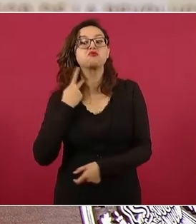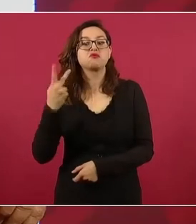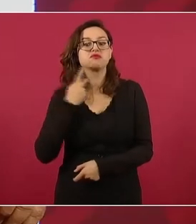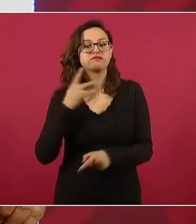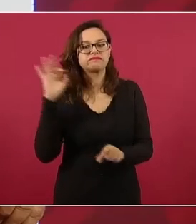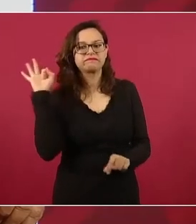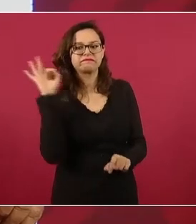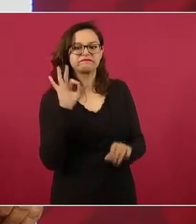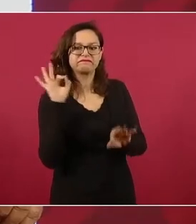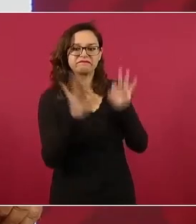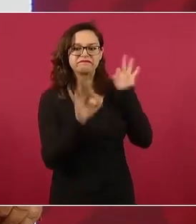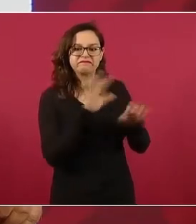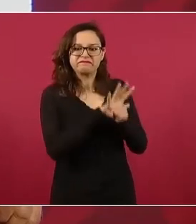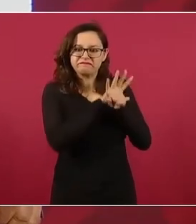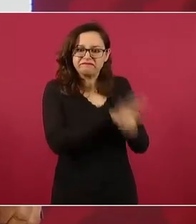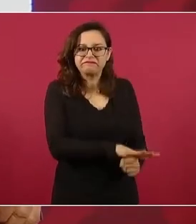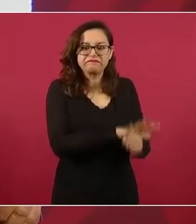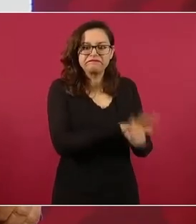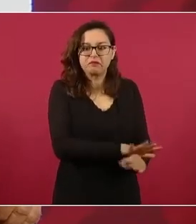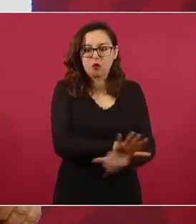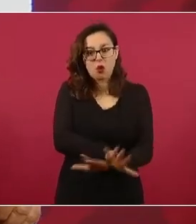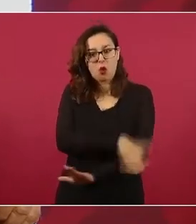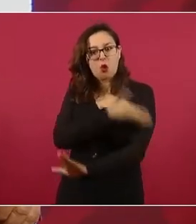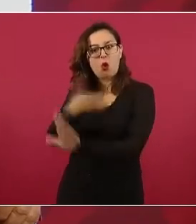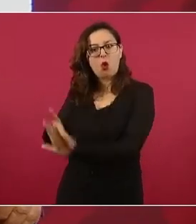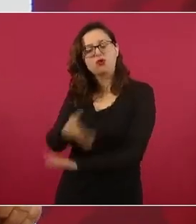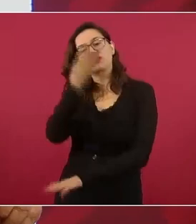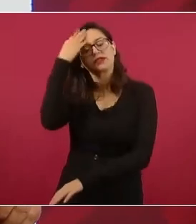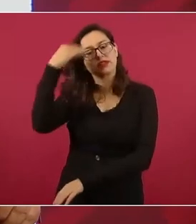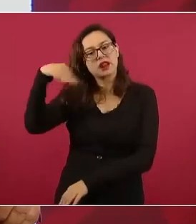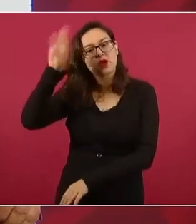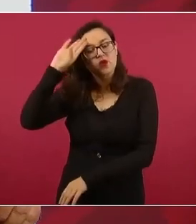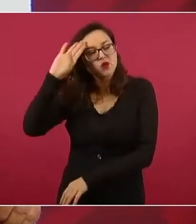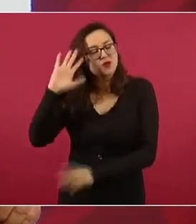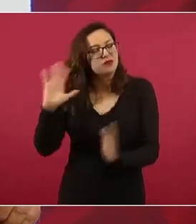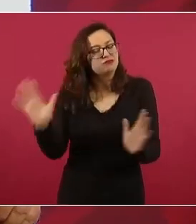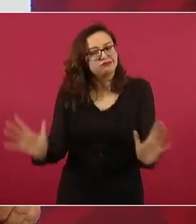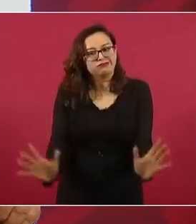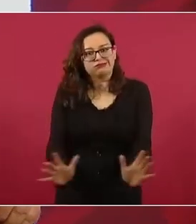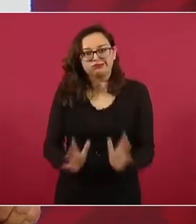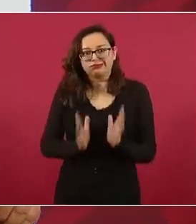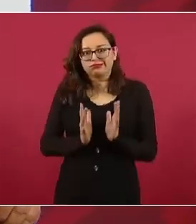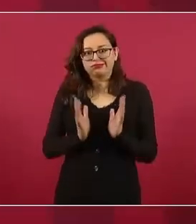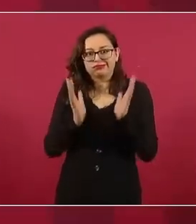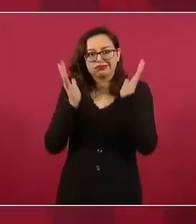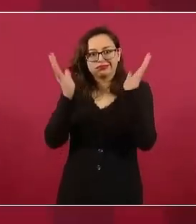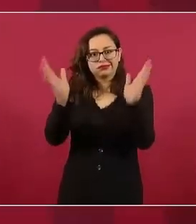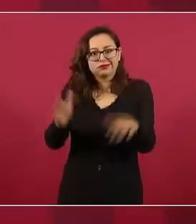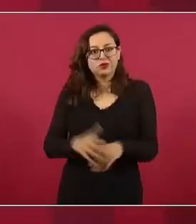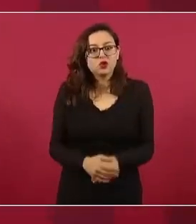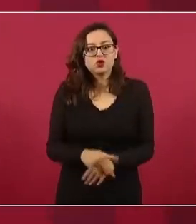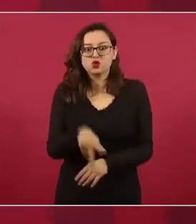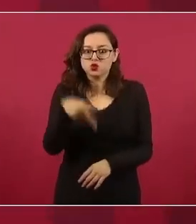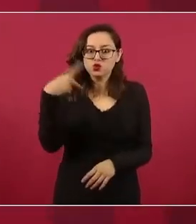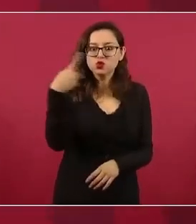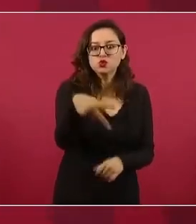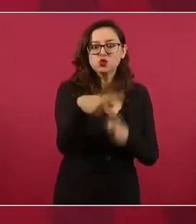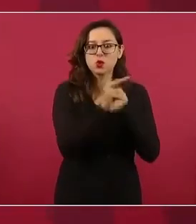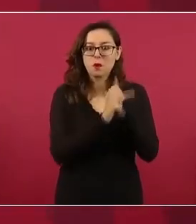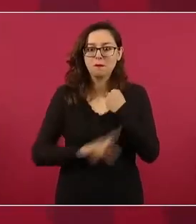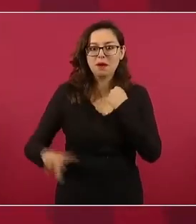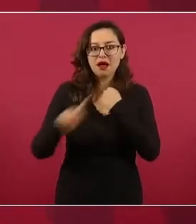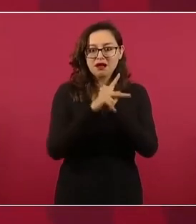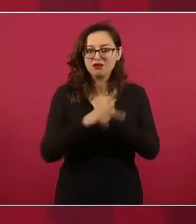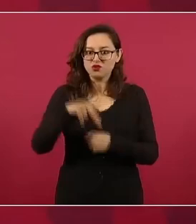que no les importa que el pueblo de ellos o de sus padres